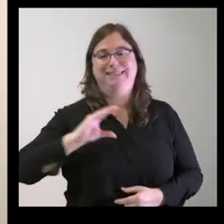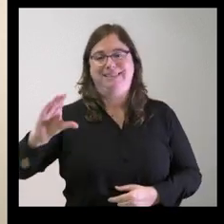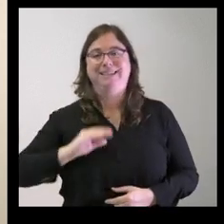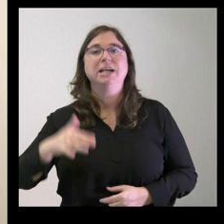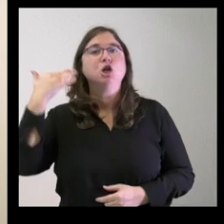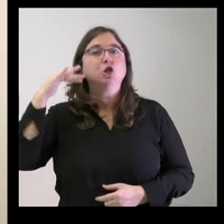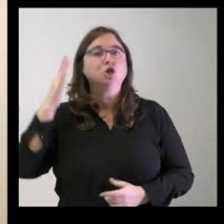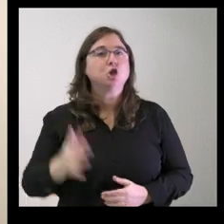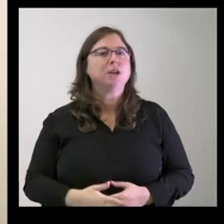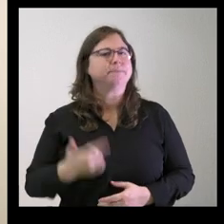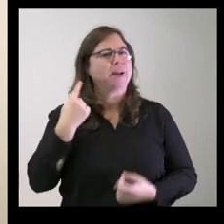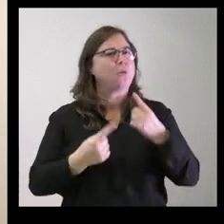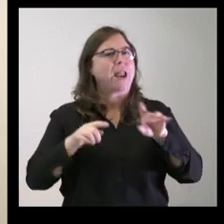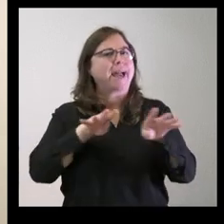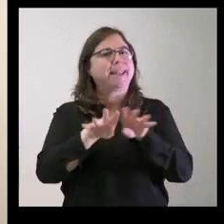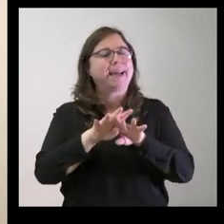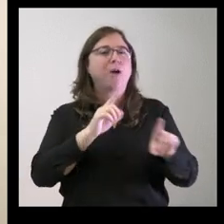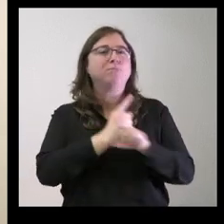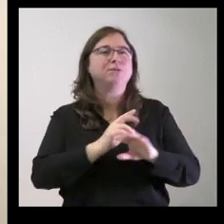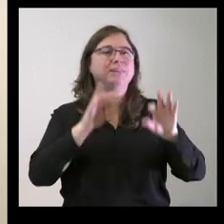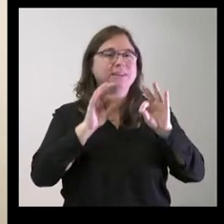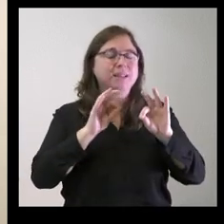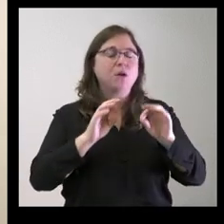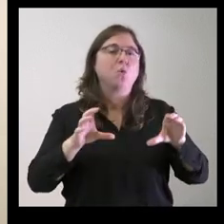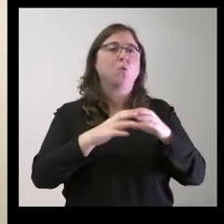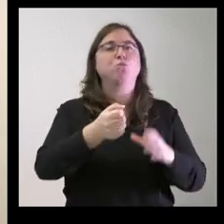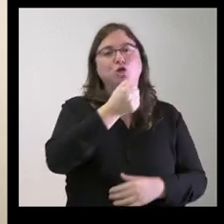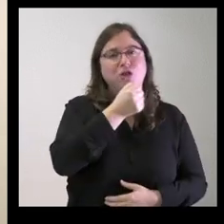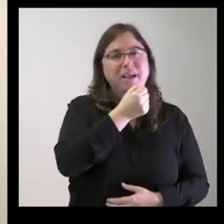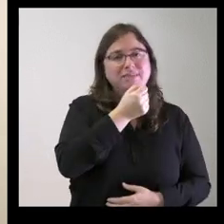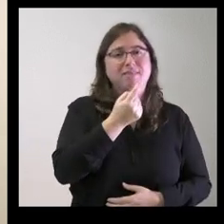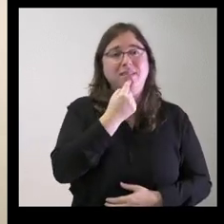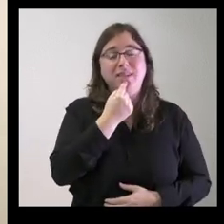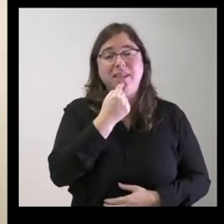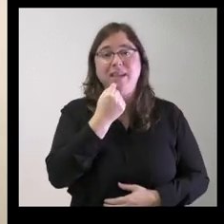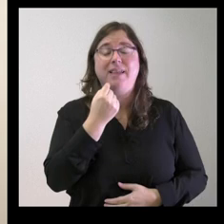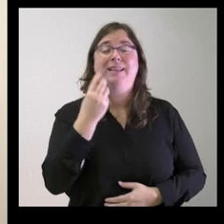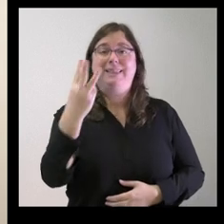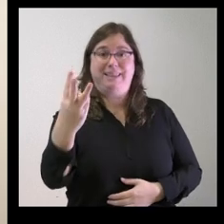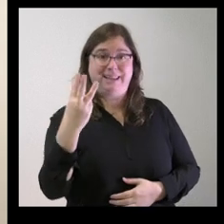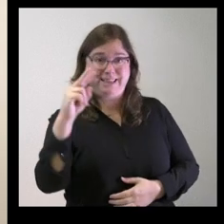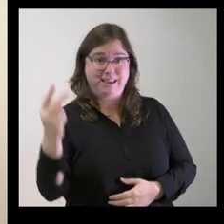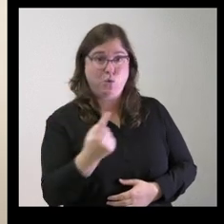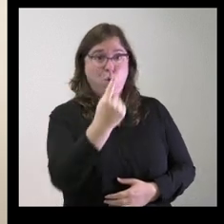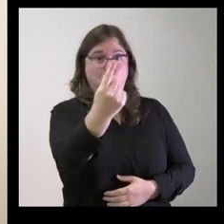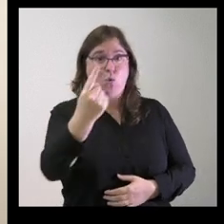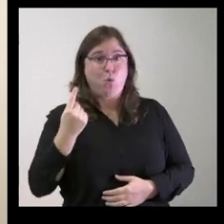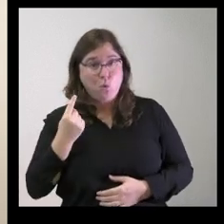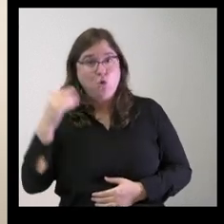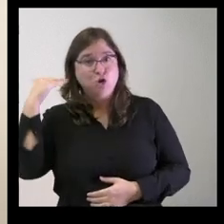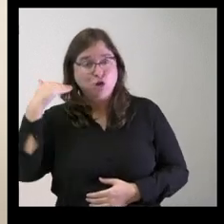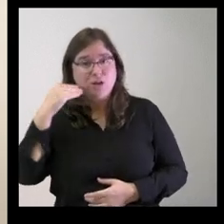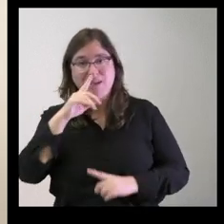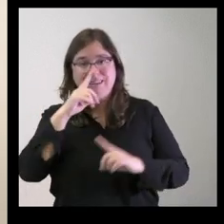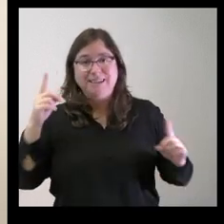ha habido críticas de la oposición especialmente de los socialistas que decían que uno de cada tres euros que están incluidos en los presupuestos para Soria este año